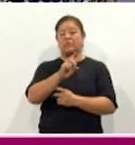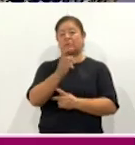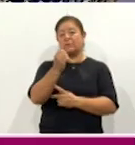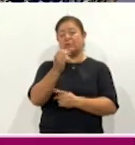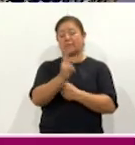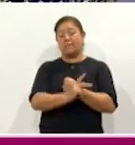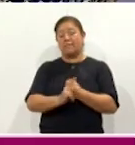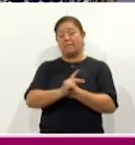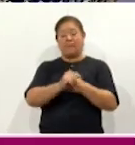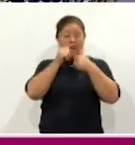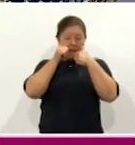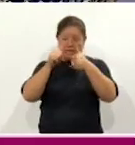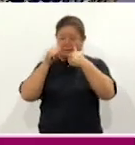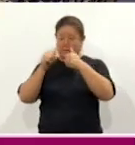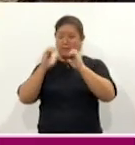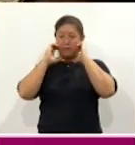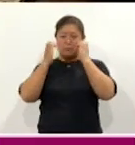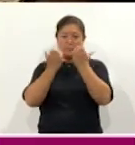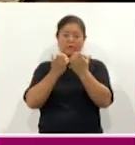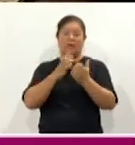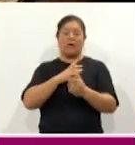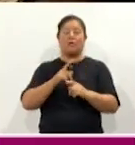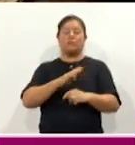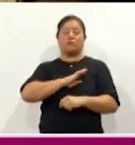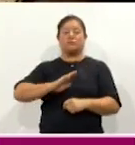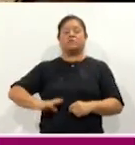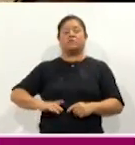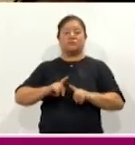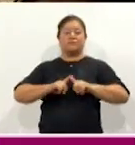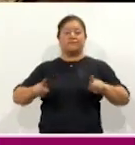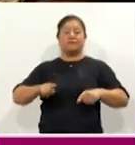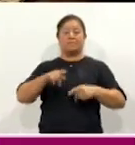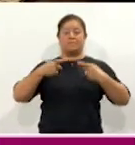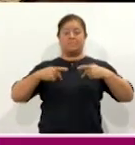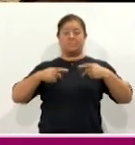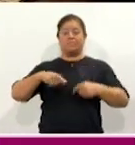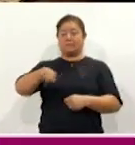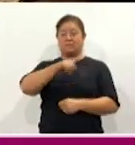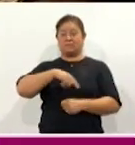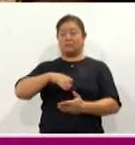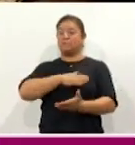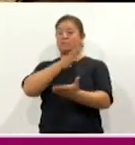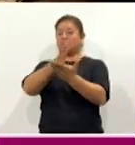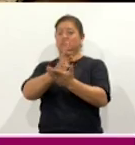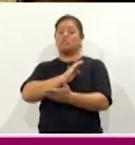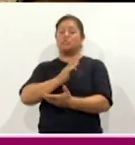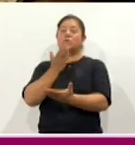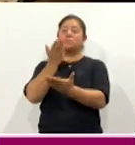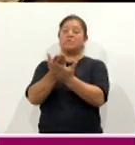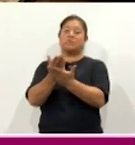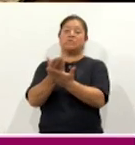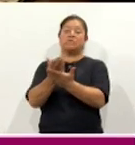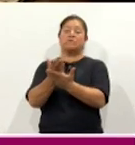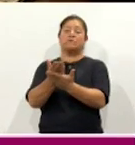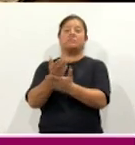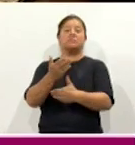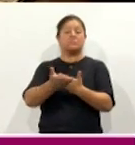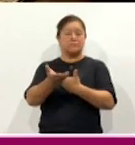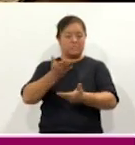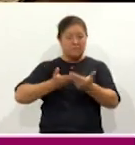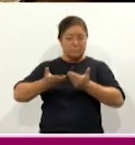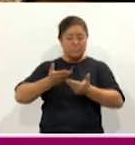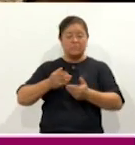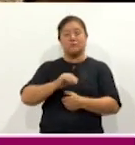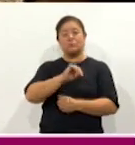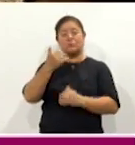plazas de atención comunitaria en diferentes municipios donde las personas pueden acudir a solicitar este servicio. Y la otra es que también el